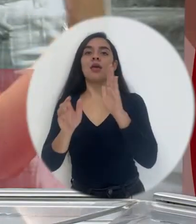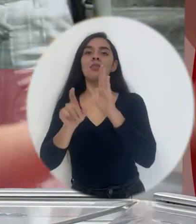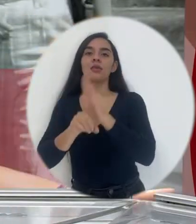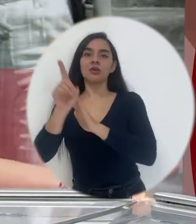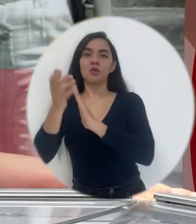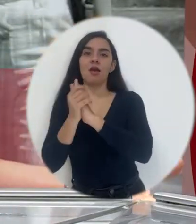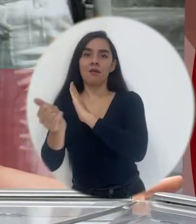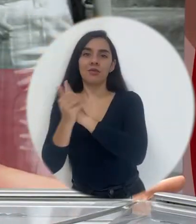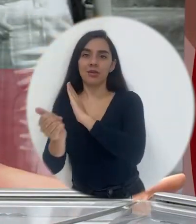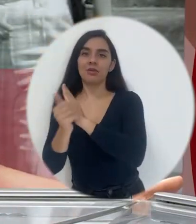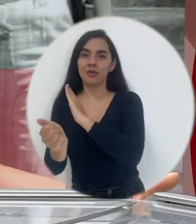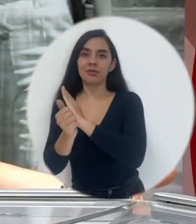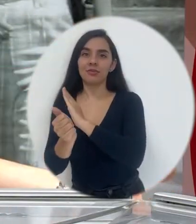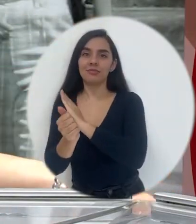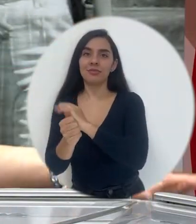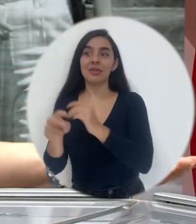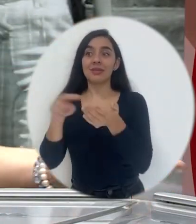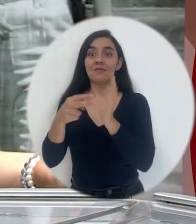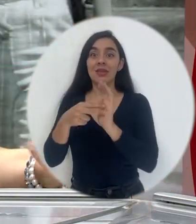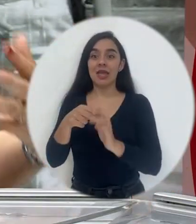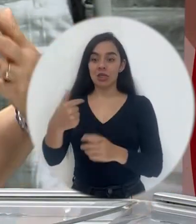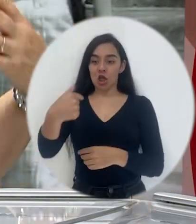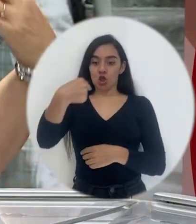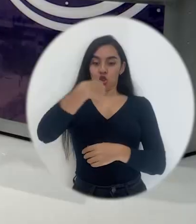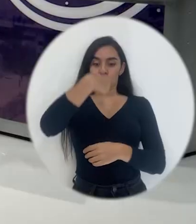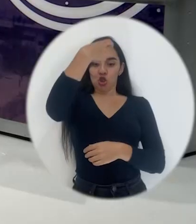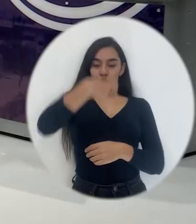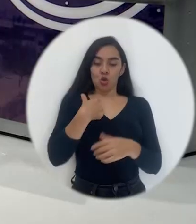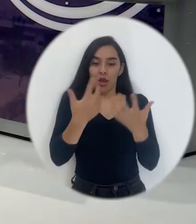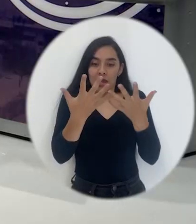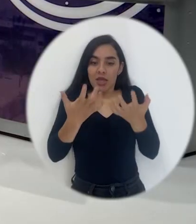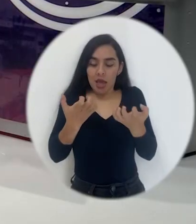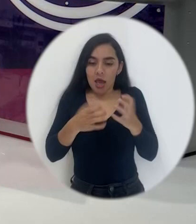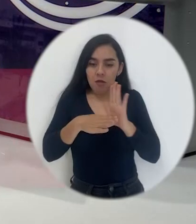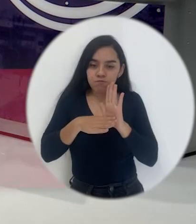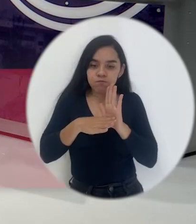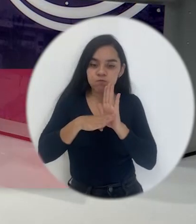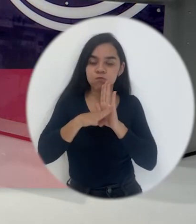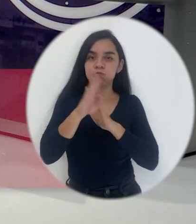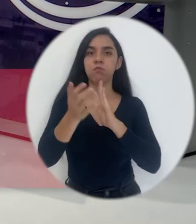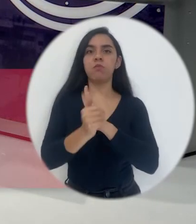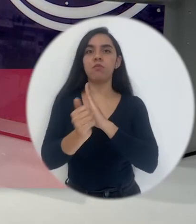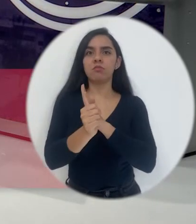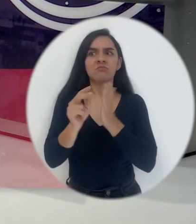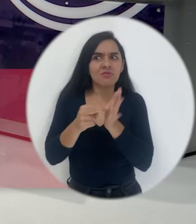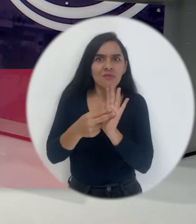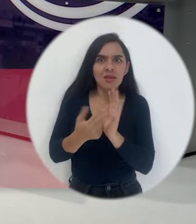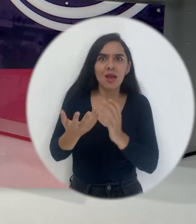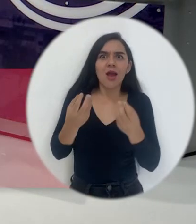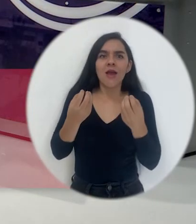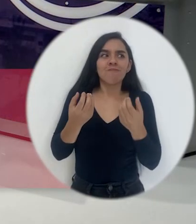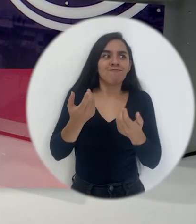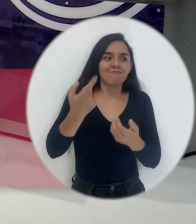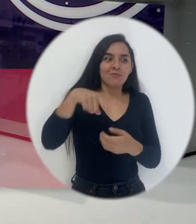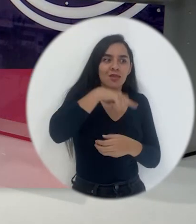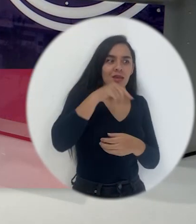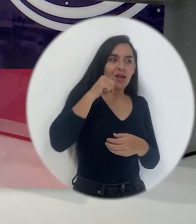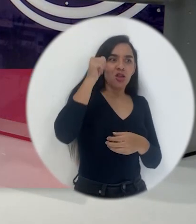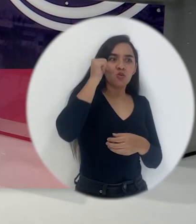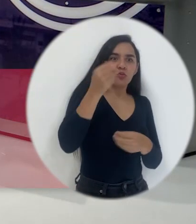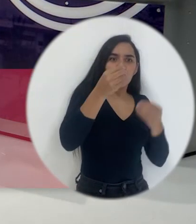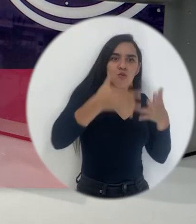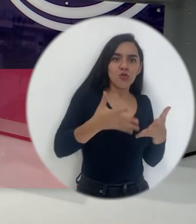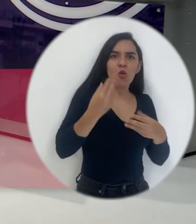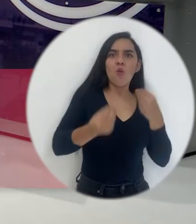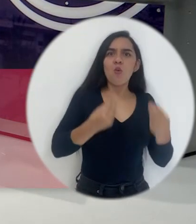desarrollo de habilidades. Exacto. ¿Verdad? Ese querer yo desarrollar esa habilidad, ¿cómo hacemos para que nuestros